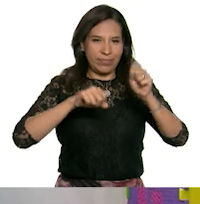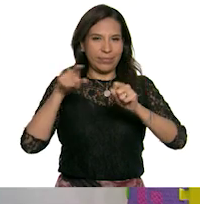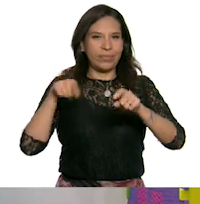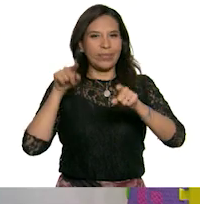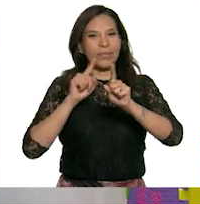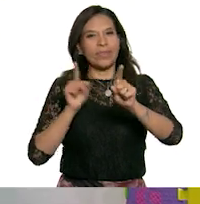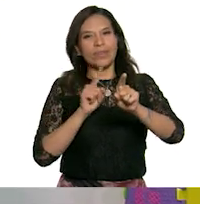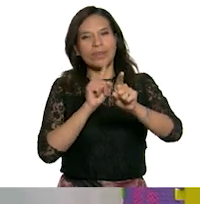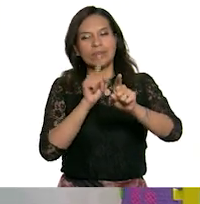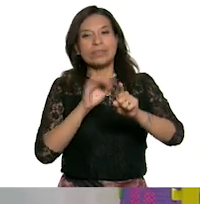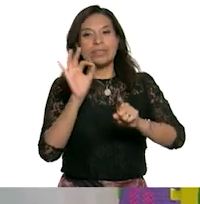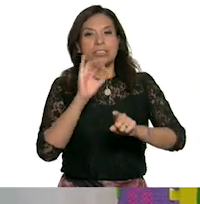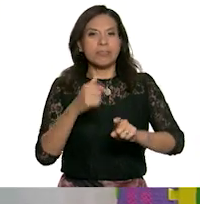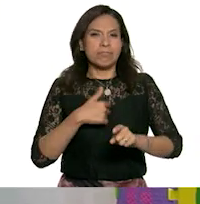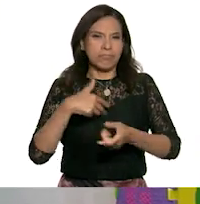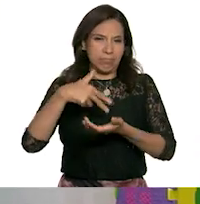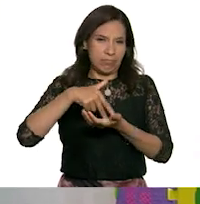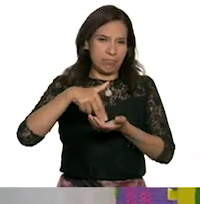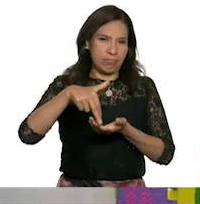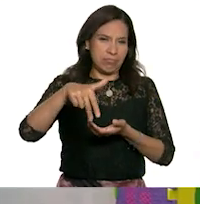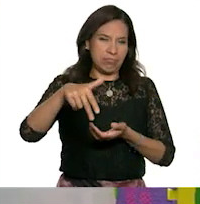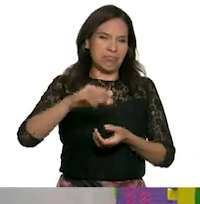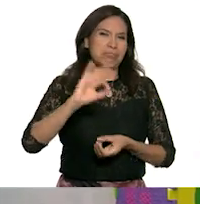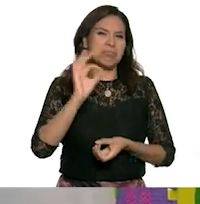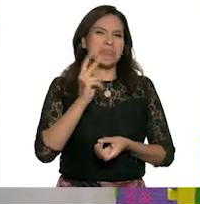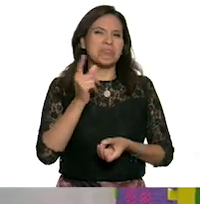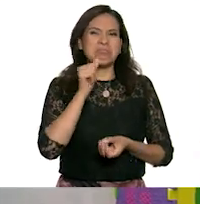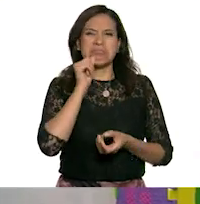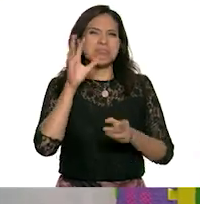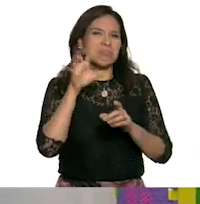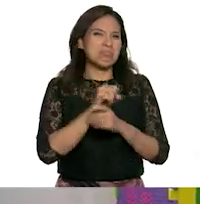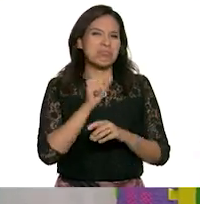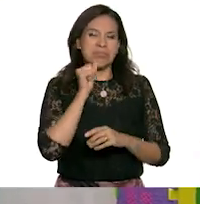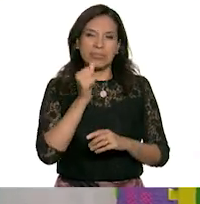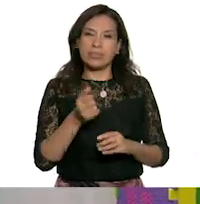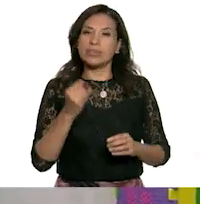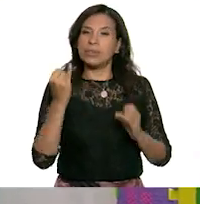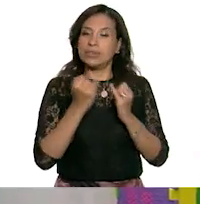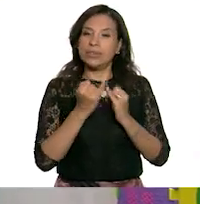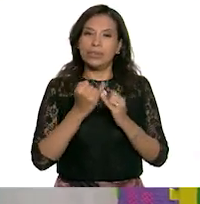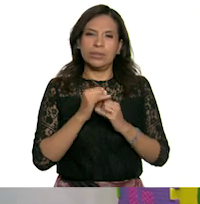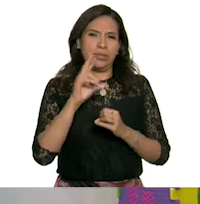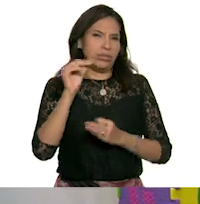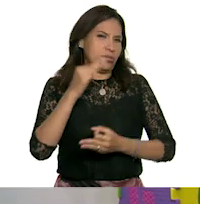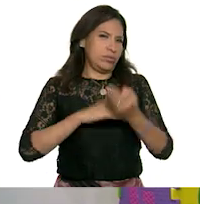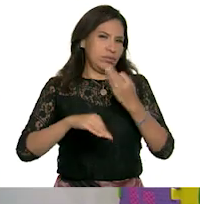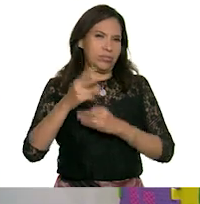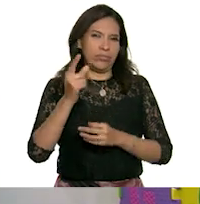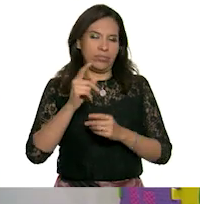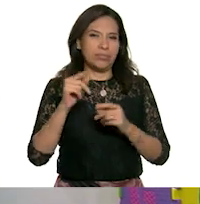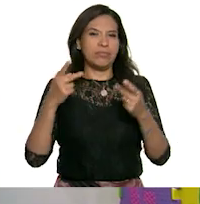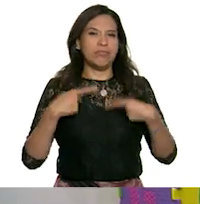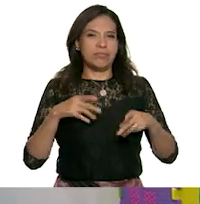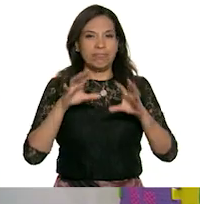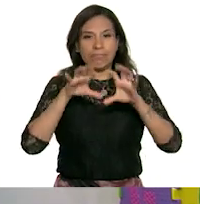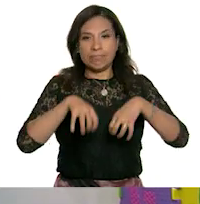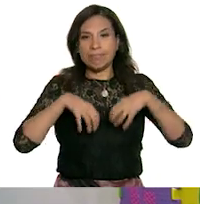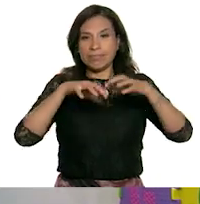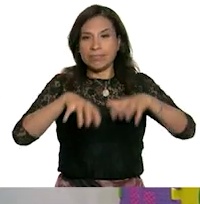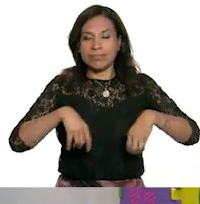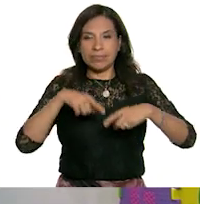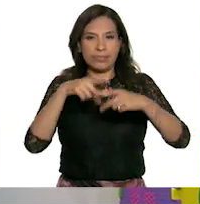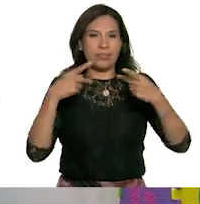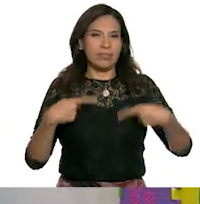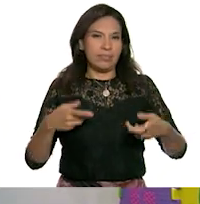pero si hubiera yo ido caminando a lo mejor no me persigue además no todos los perros persiguen furiosamente a las